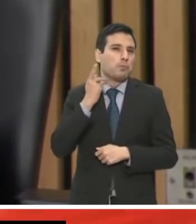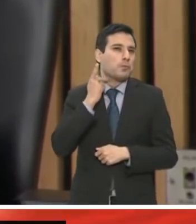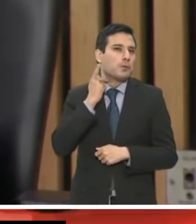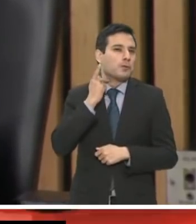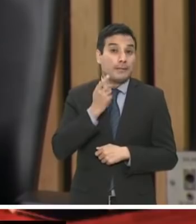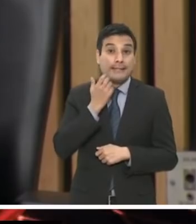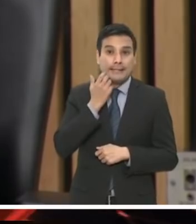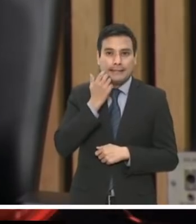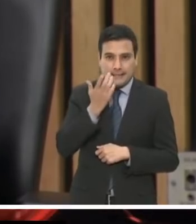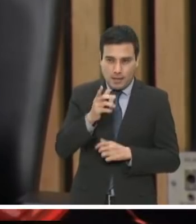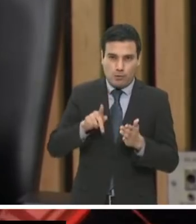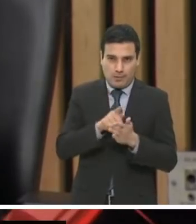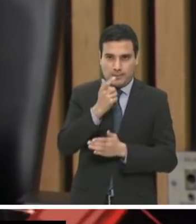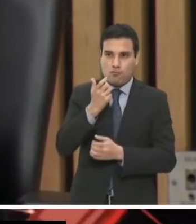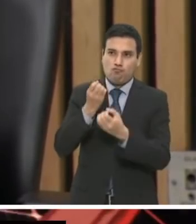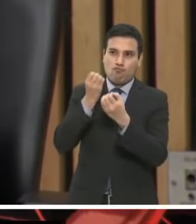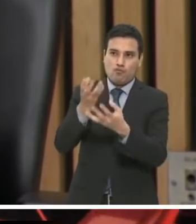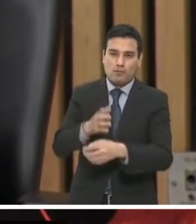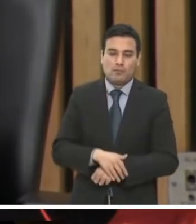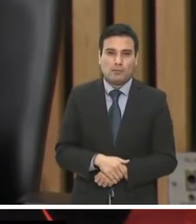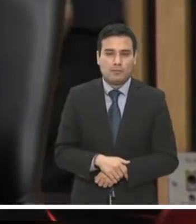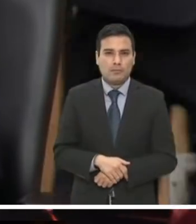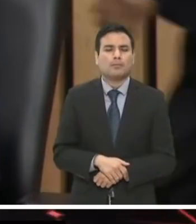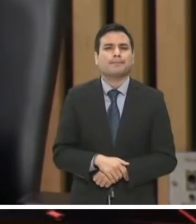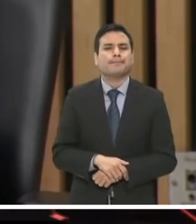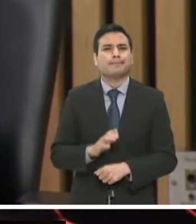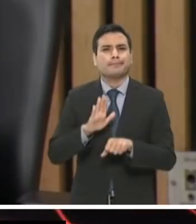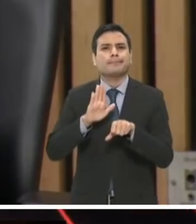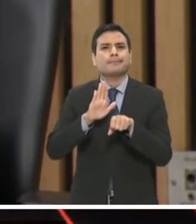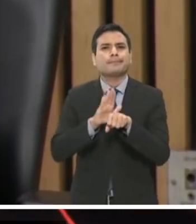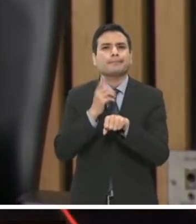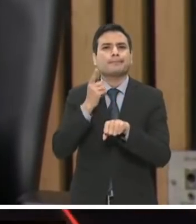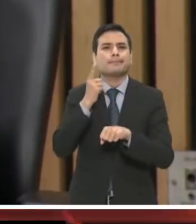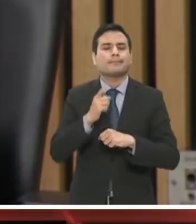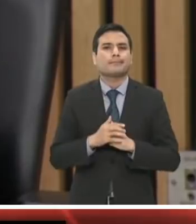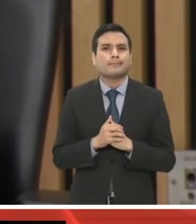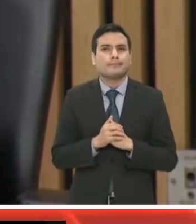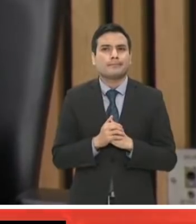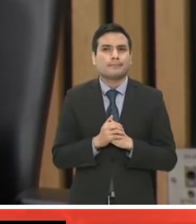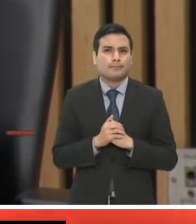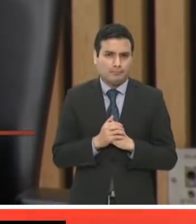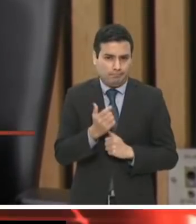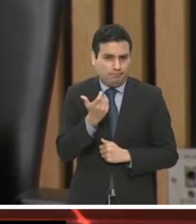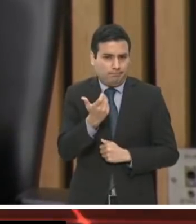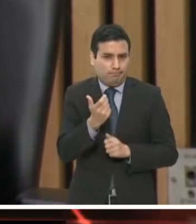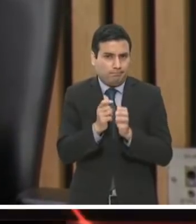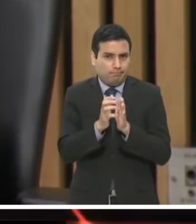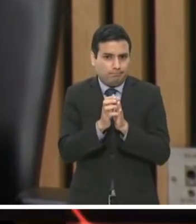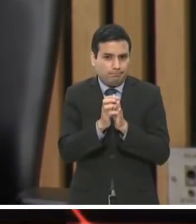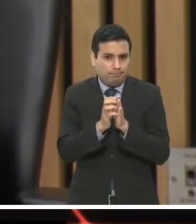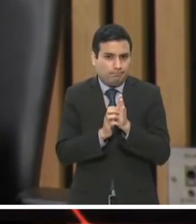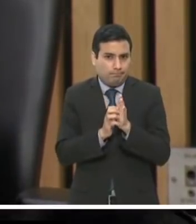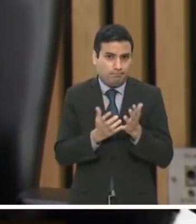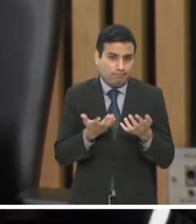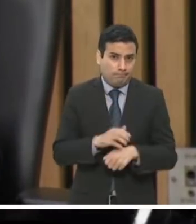devolver, pues es producto de los ahorros que se